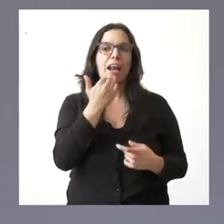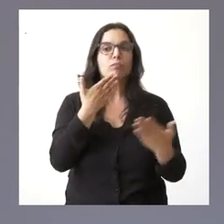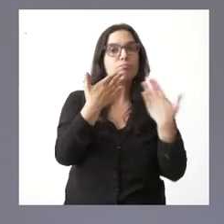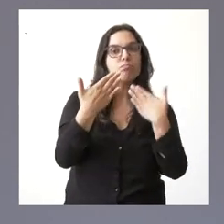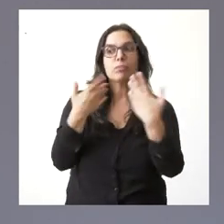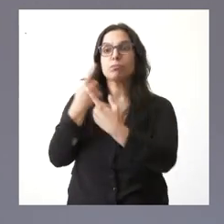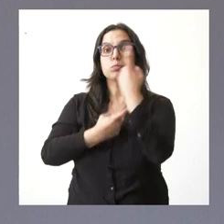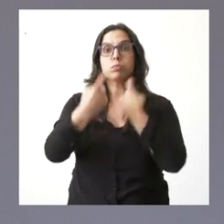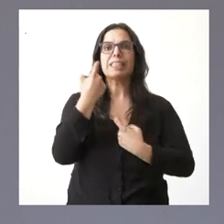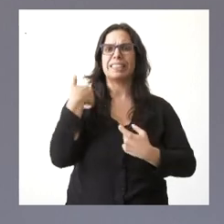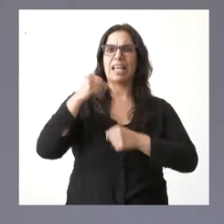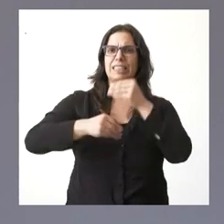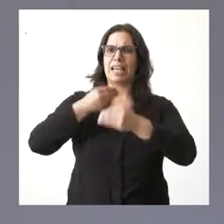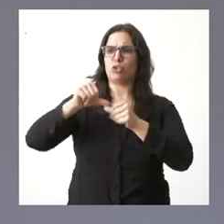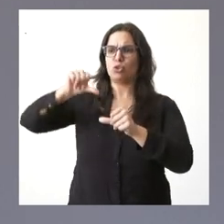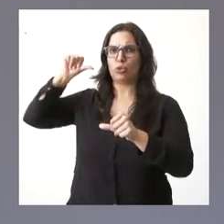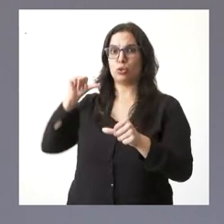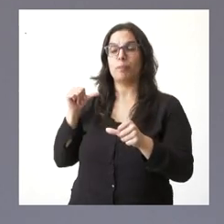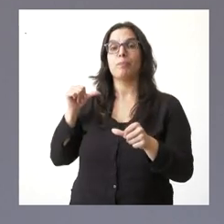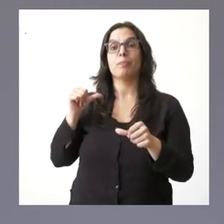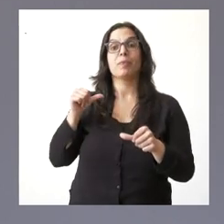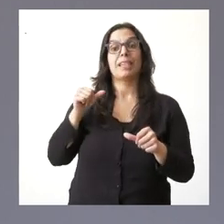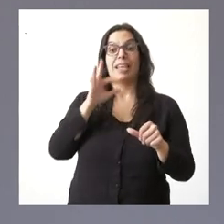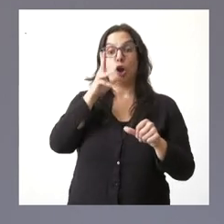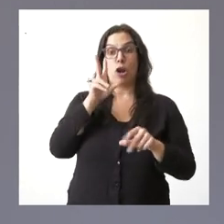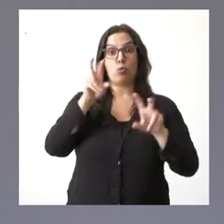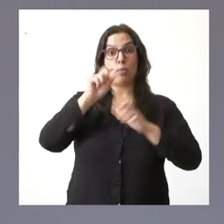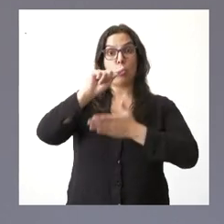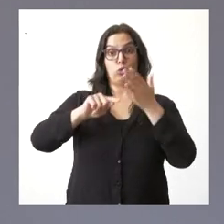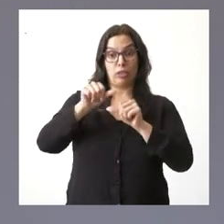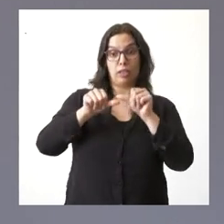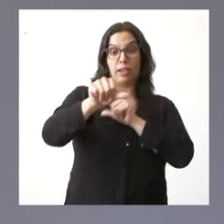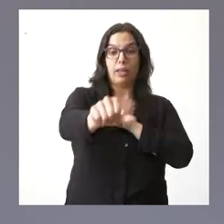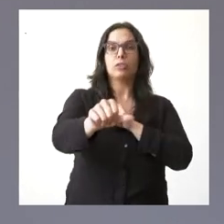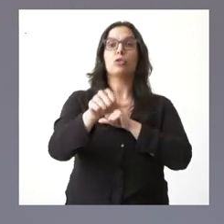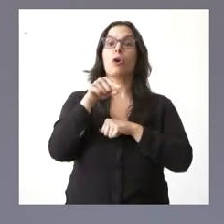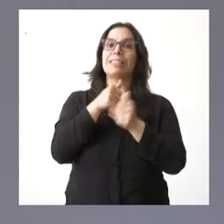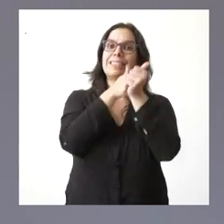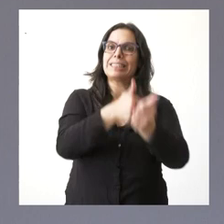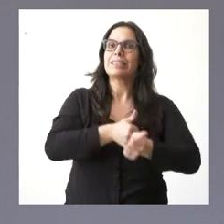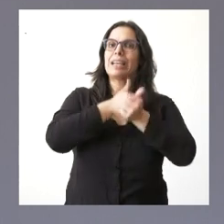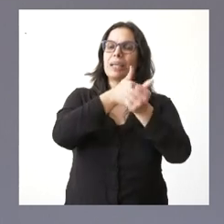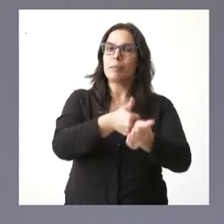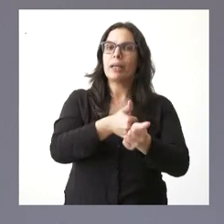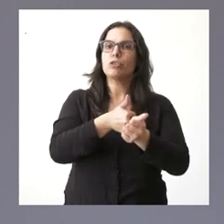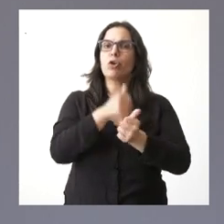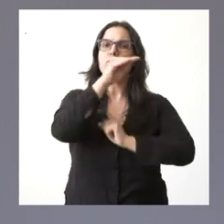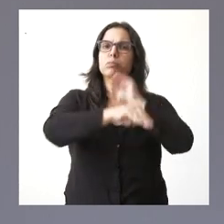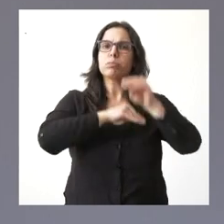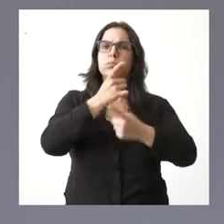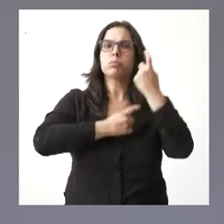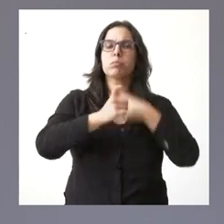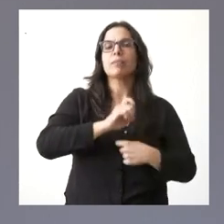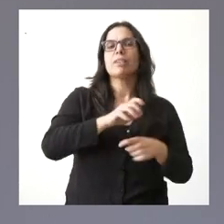ha venido ya realizando y con este nuevo contrato se extiende ese seguimiento proactivo a otras